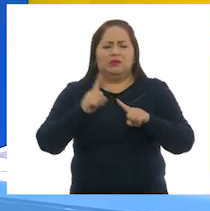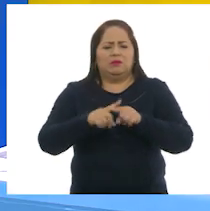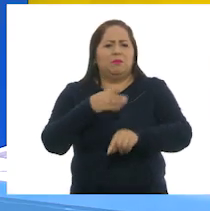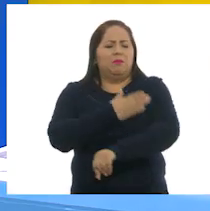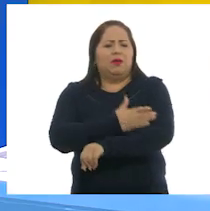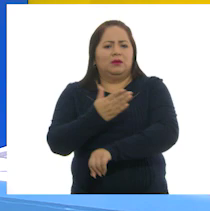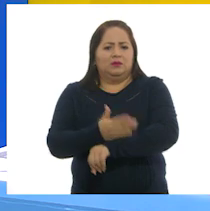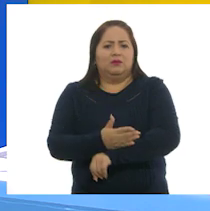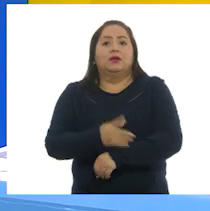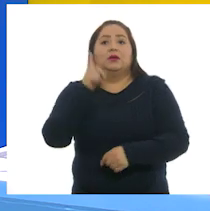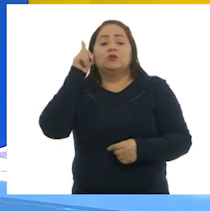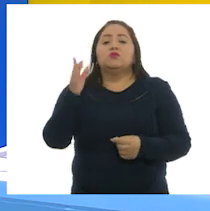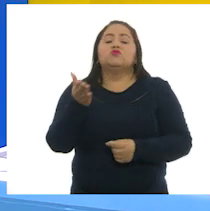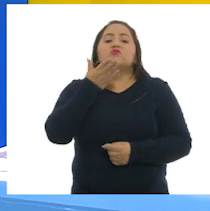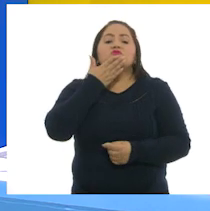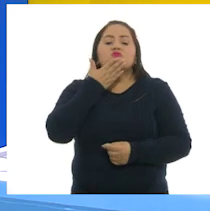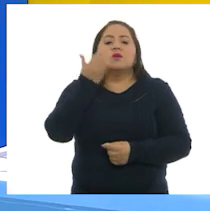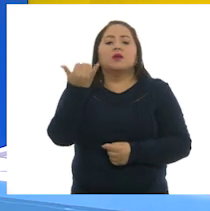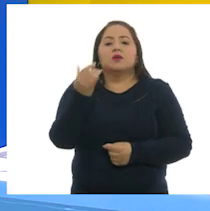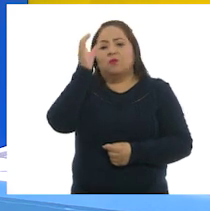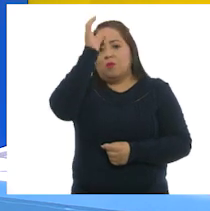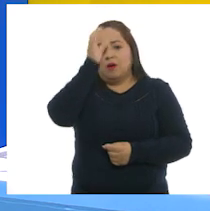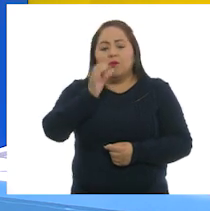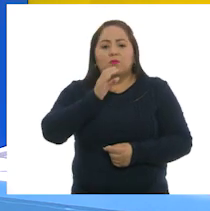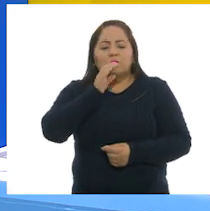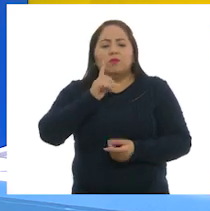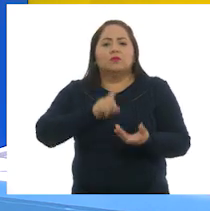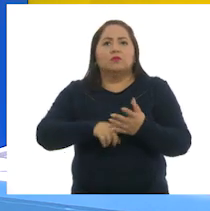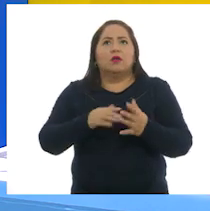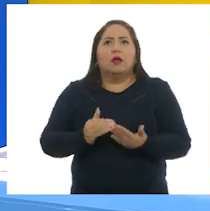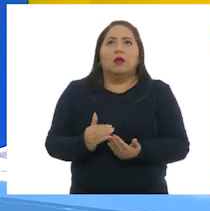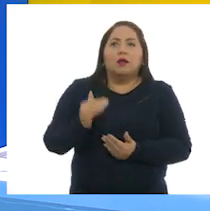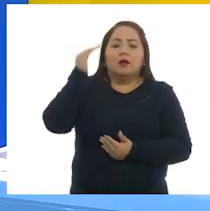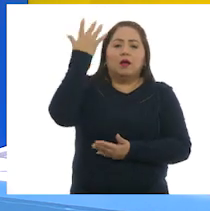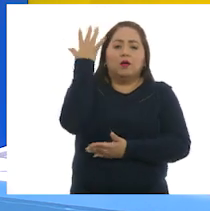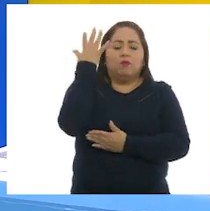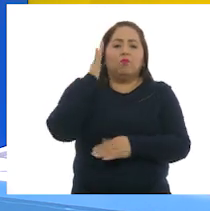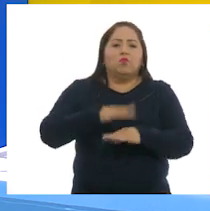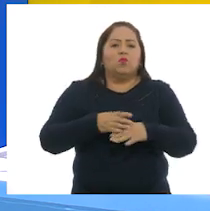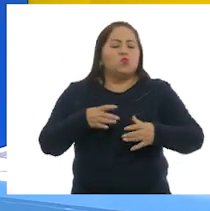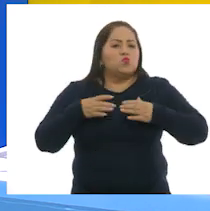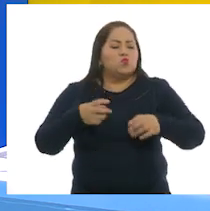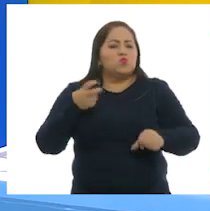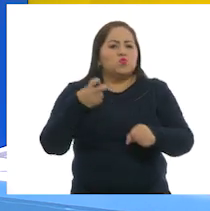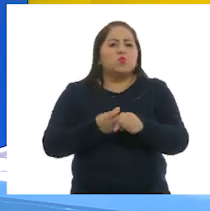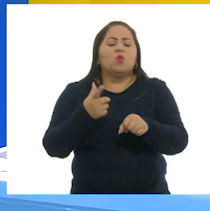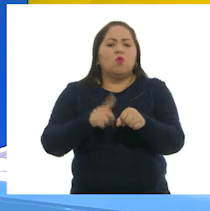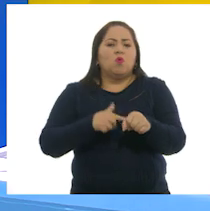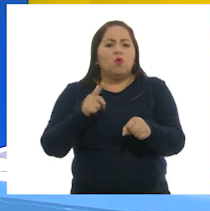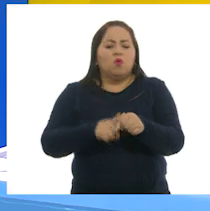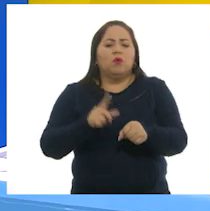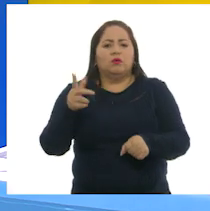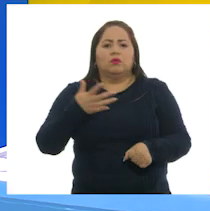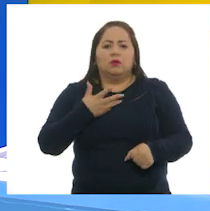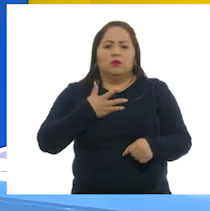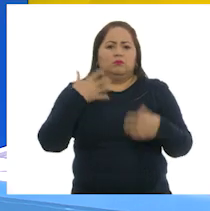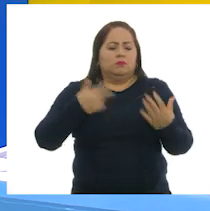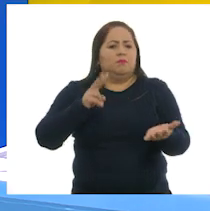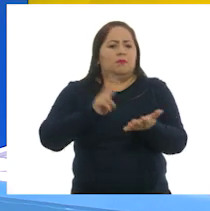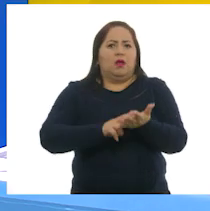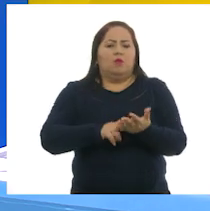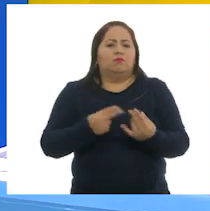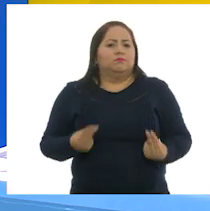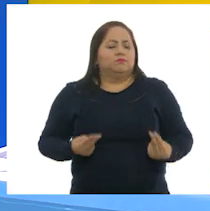maderables. En Sonora y Coahuila crecen árboles que por su dureza y color tienen un alto valor